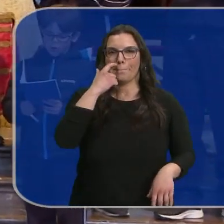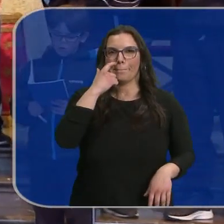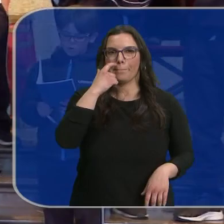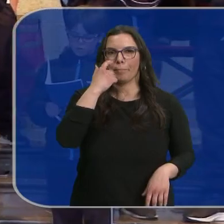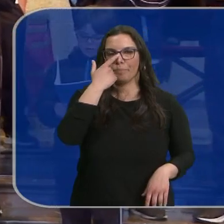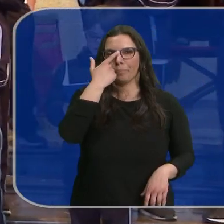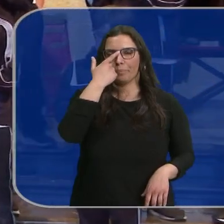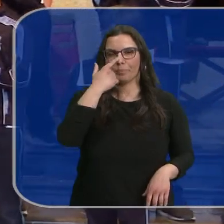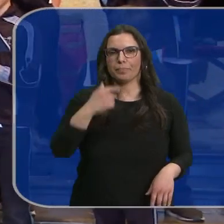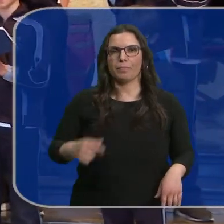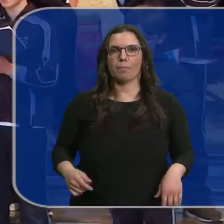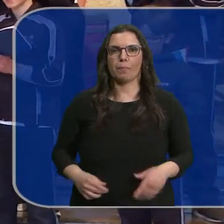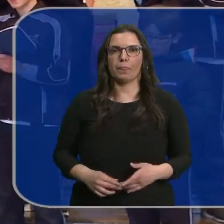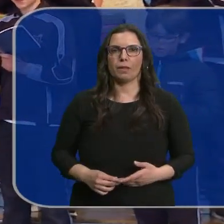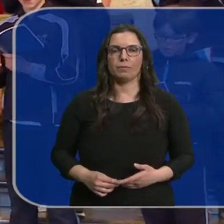Adiós.